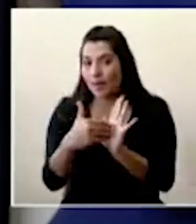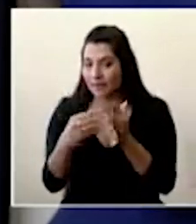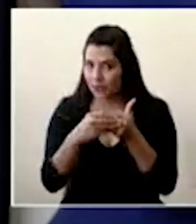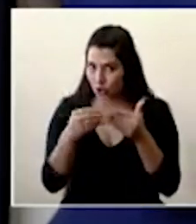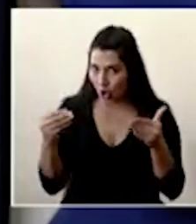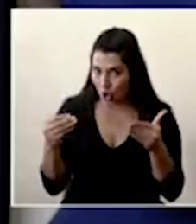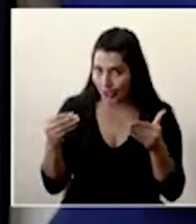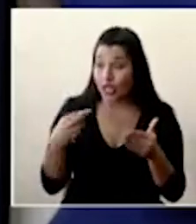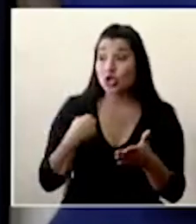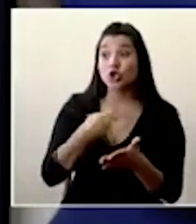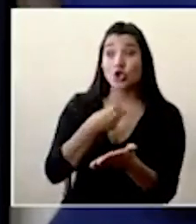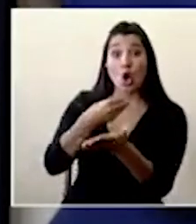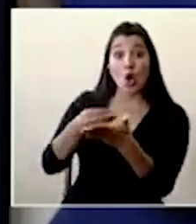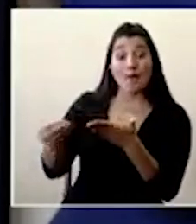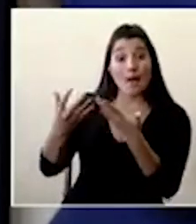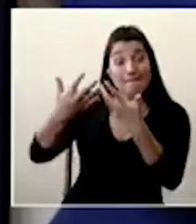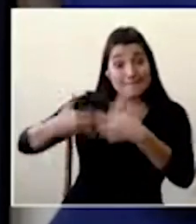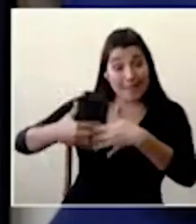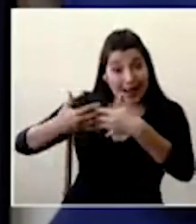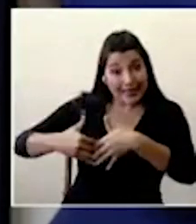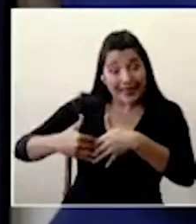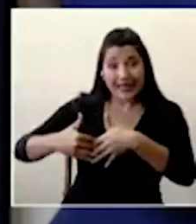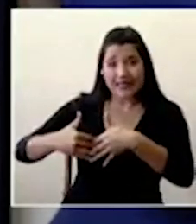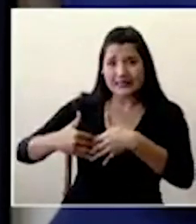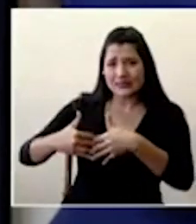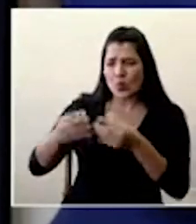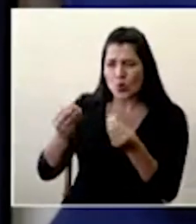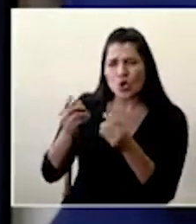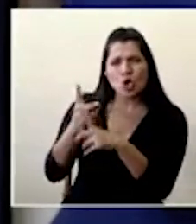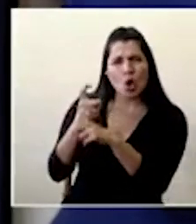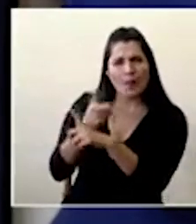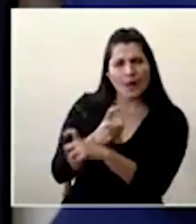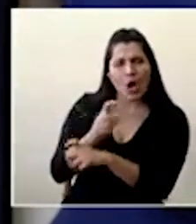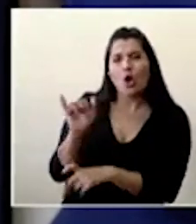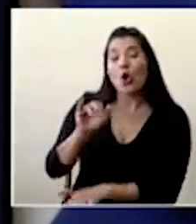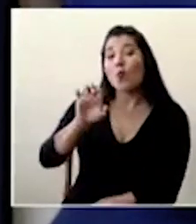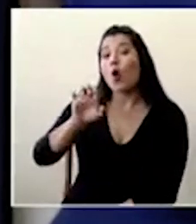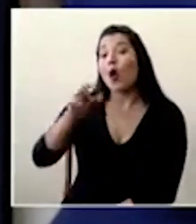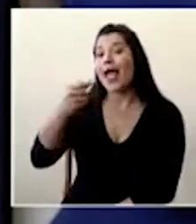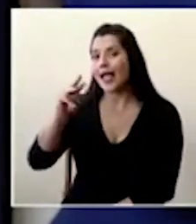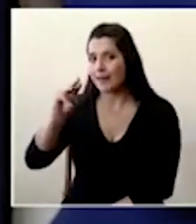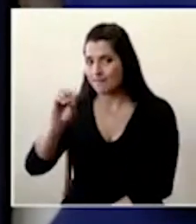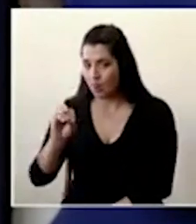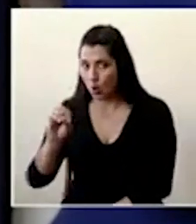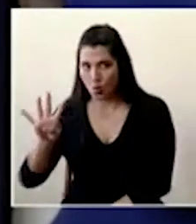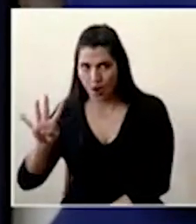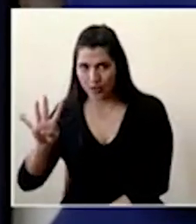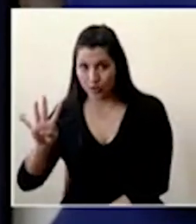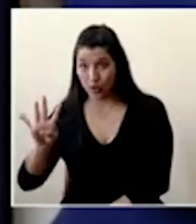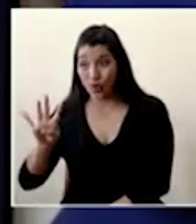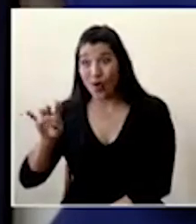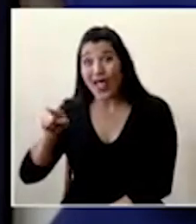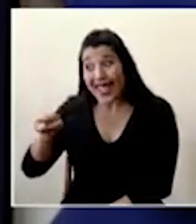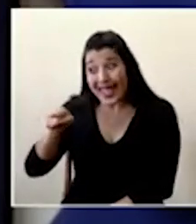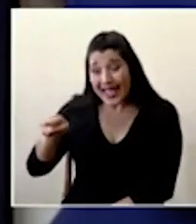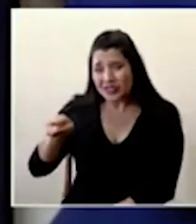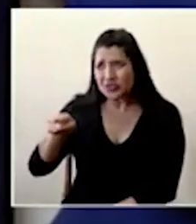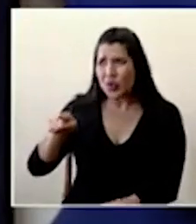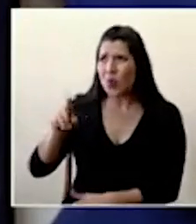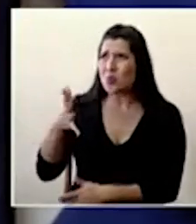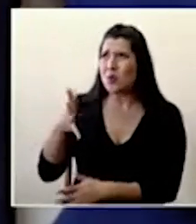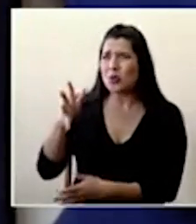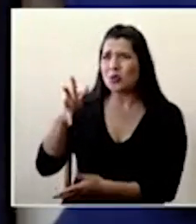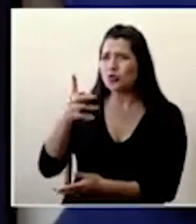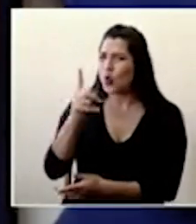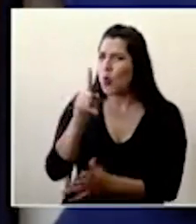hemos comprado máquinas equipos muy complejos como ECMO 4 que solo esa compra fue prácticamente